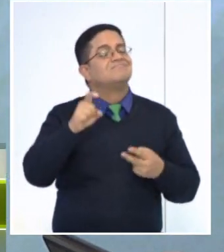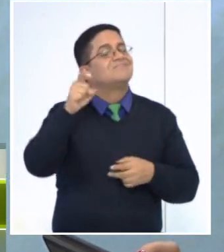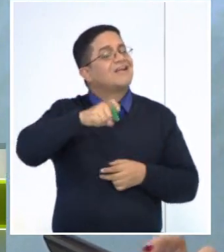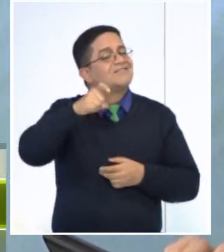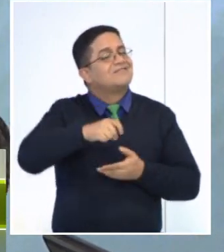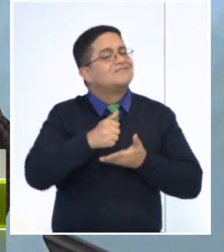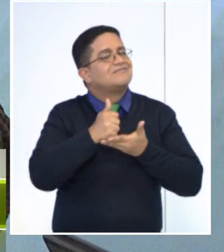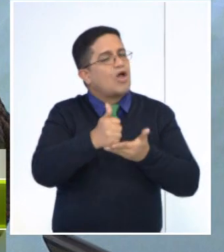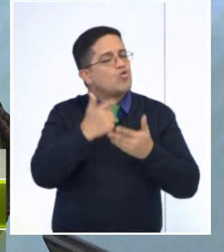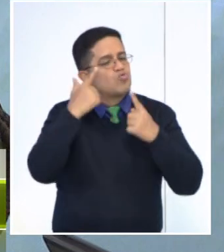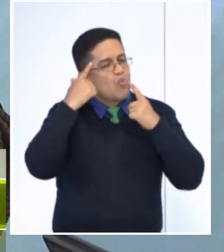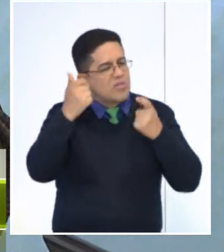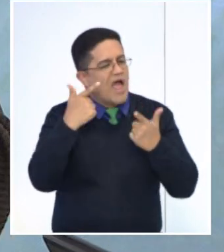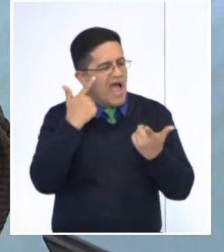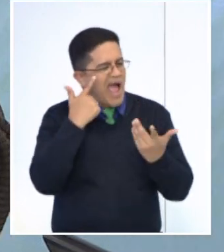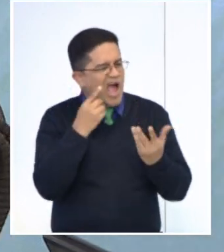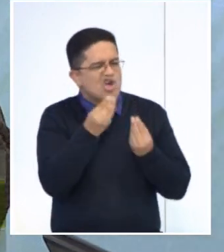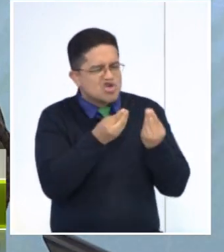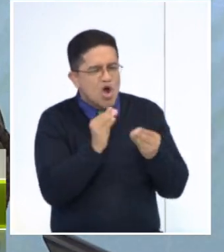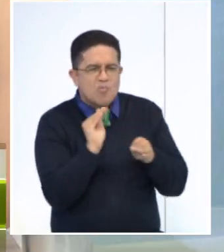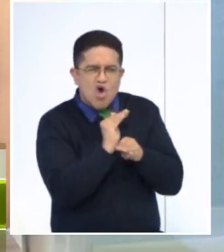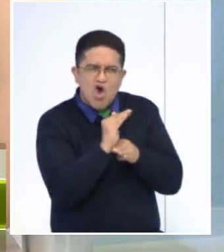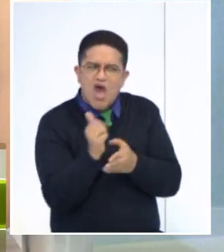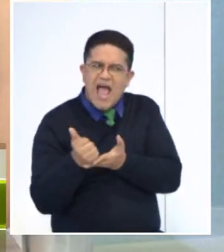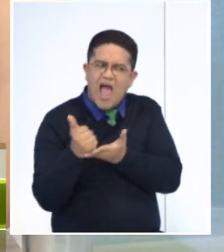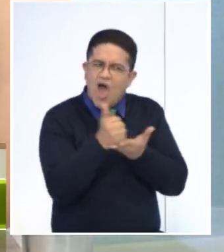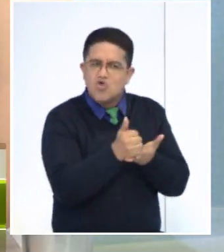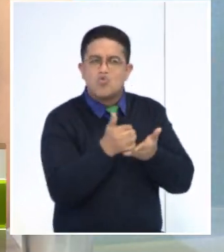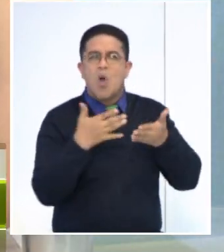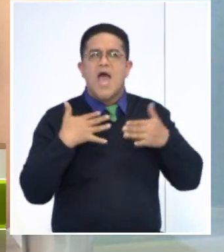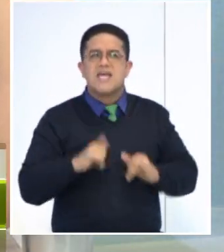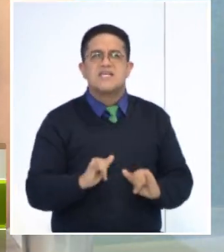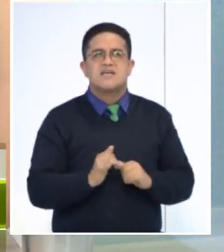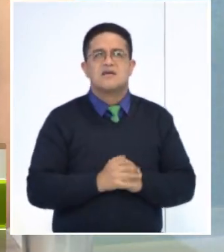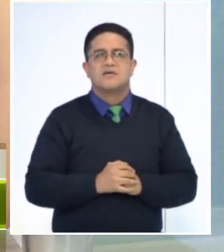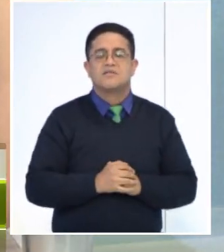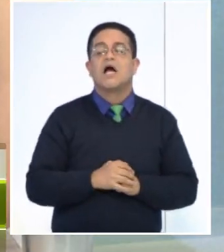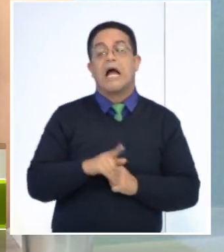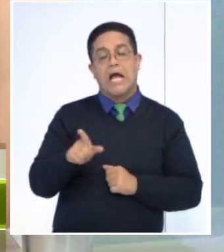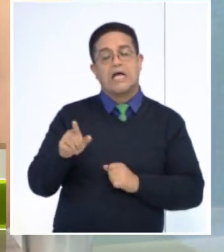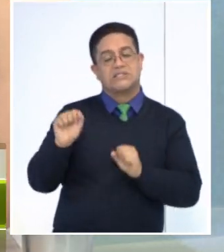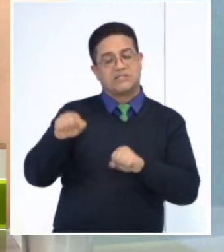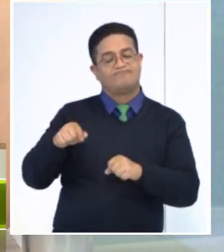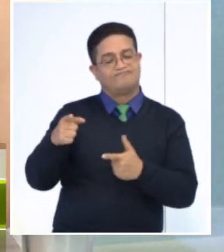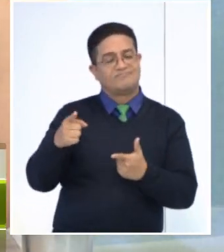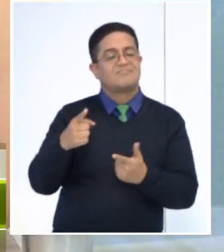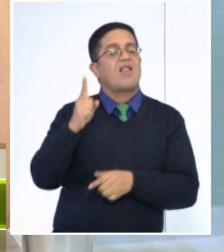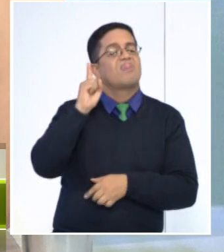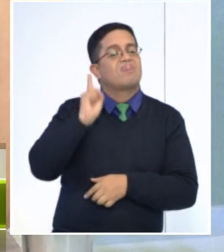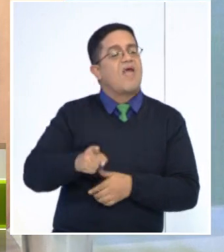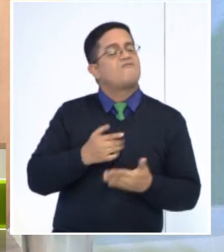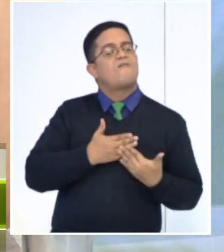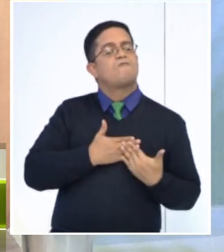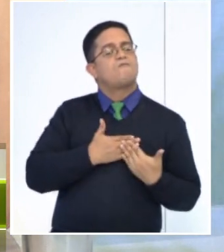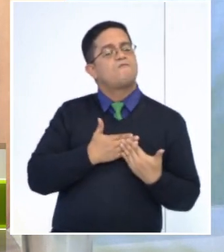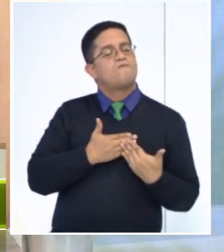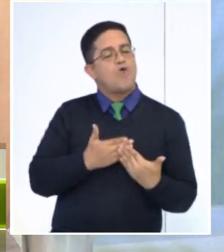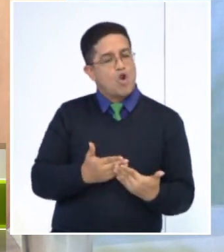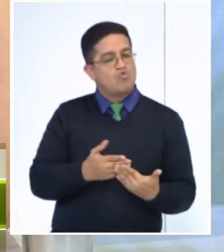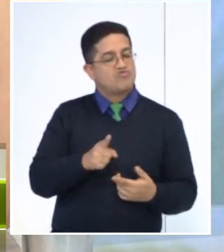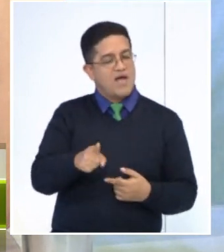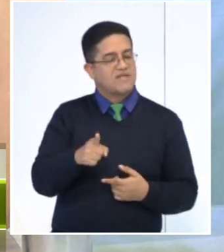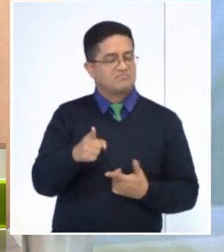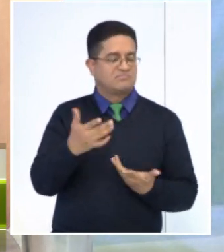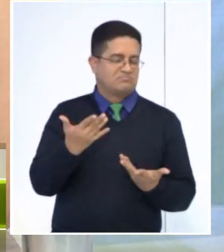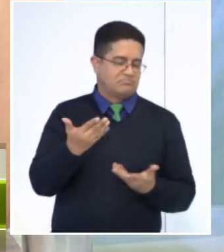abordar a su hija. Claro, porque dicen que para que puedan ir a terapias y poder ser ayudados tienen que tener la voluntad de asistir, Por supuesto. Eso es uno de los